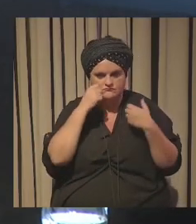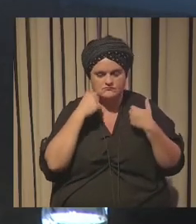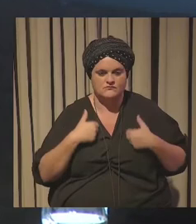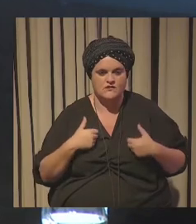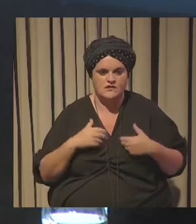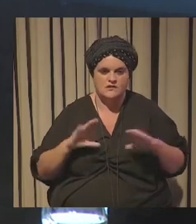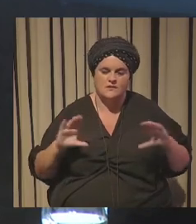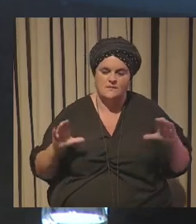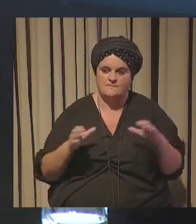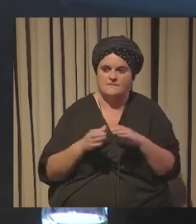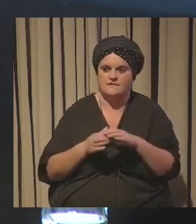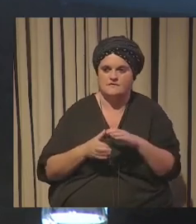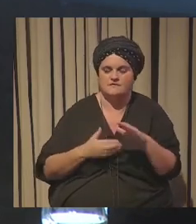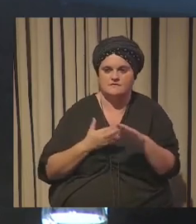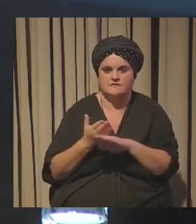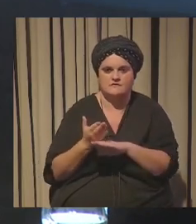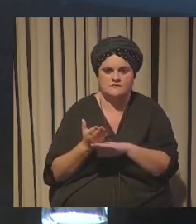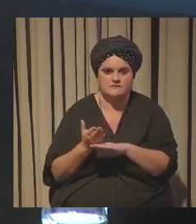de grupo